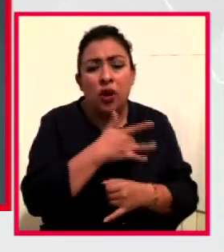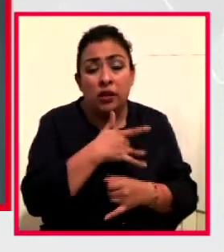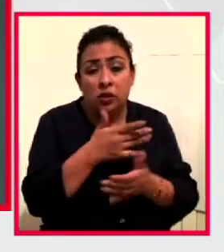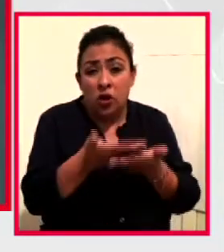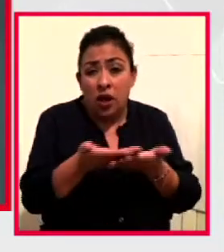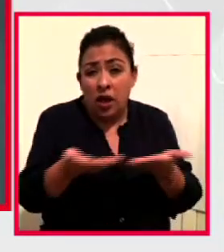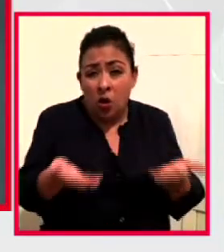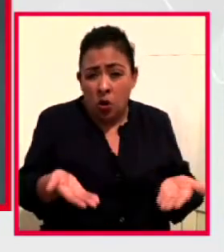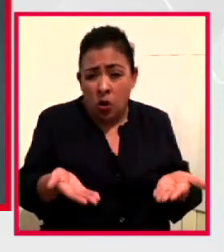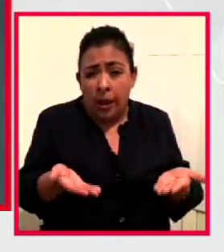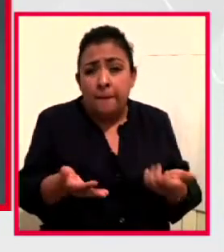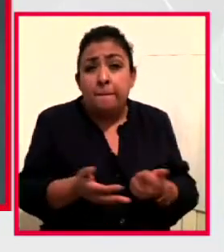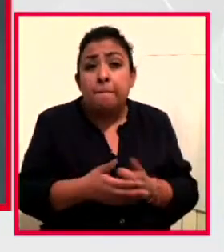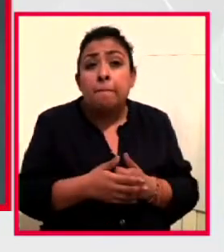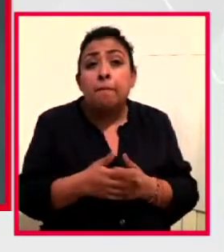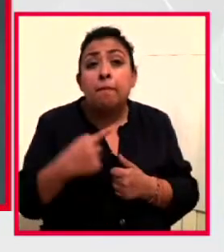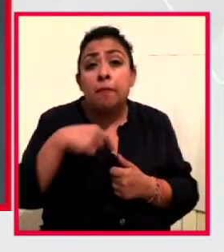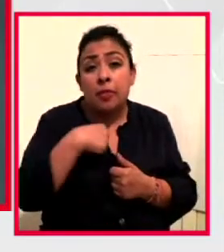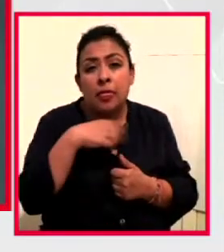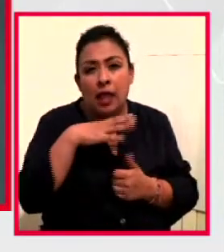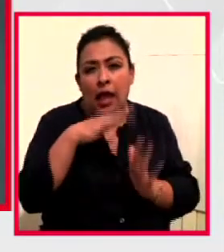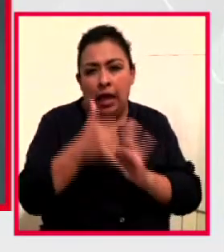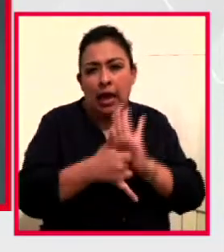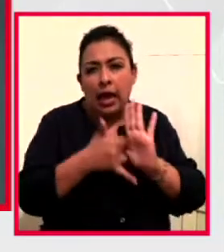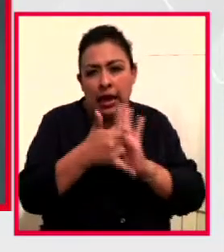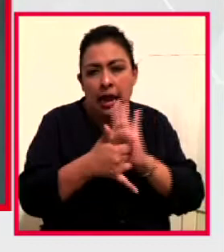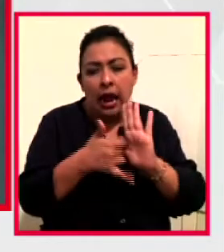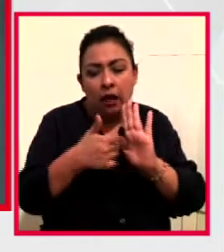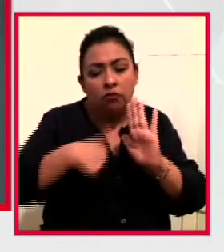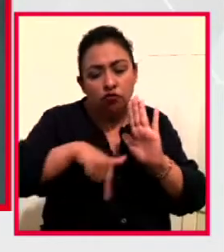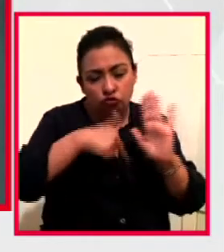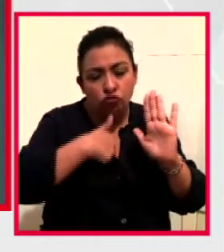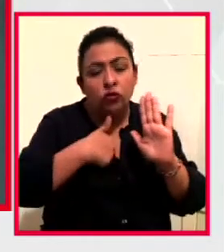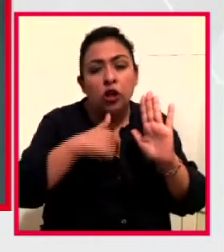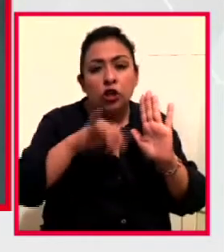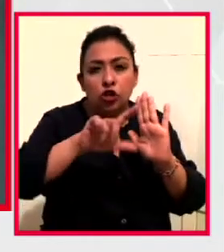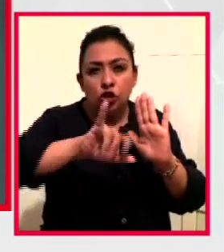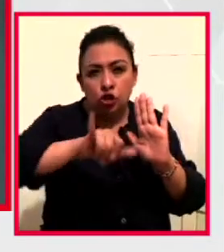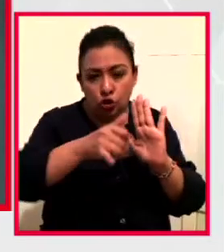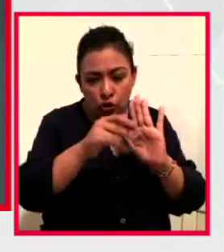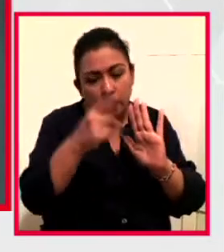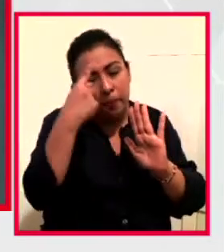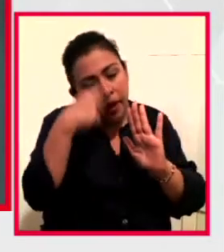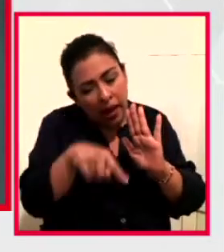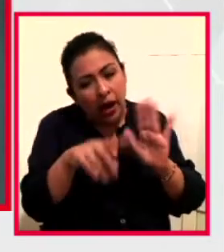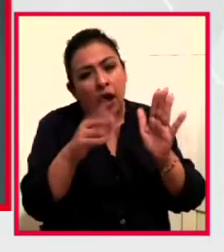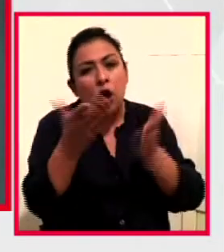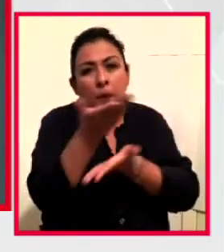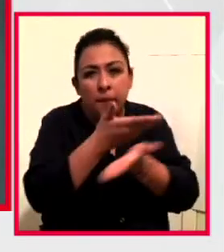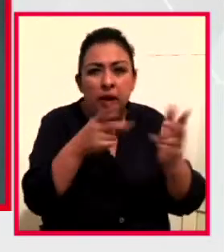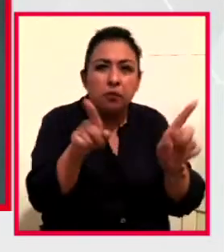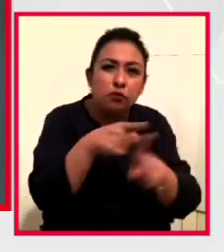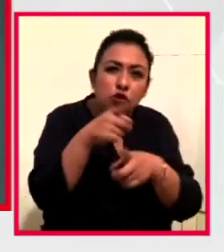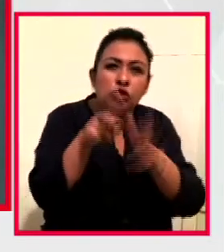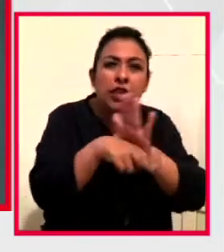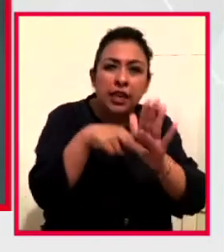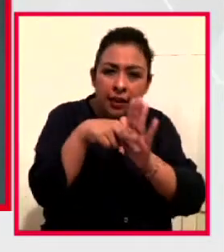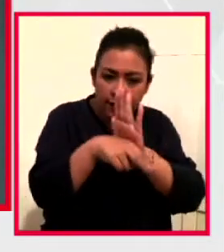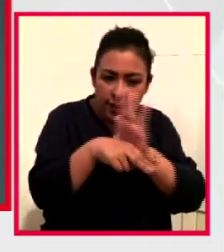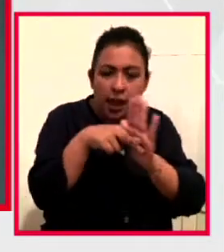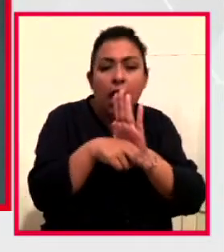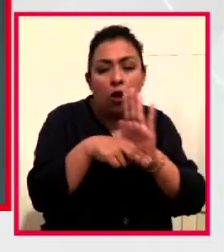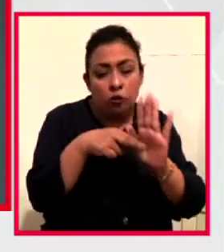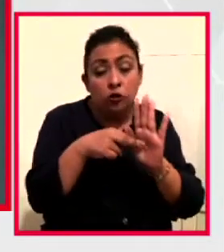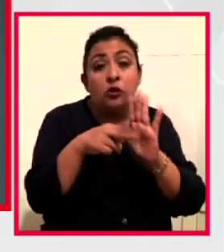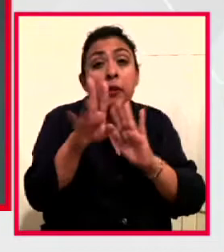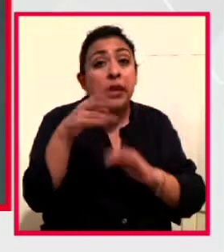hicimos un canal nosotras para poder compartir nuestra música, nuestros videos, en medio de ese canal. Y tuvimos